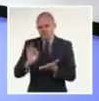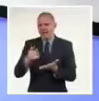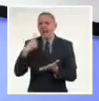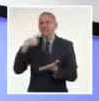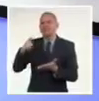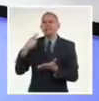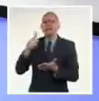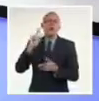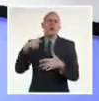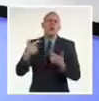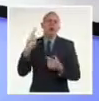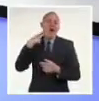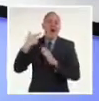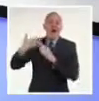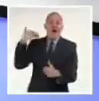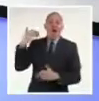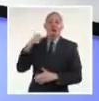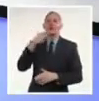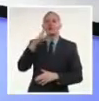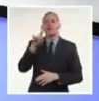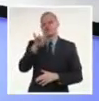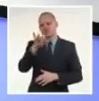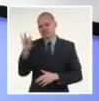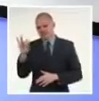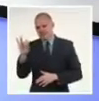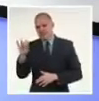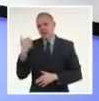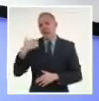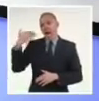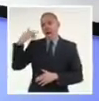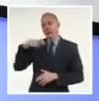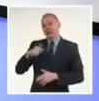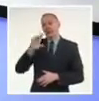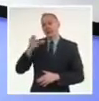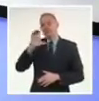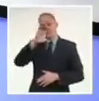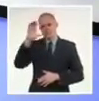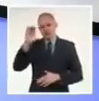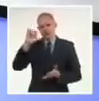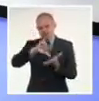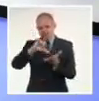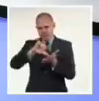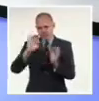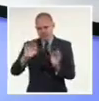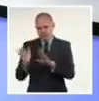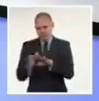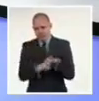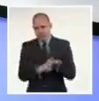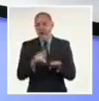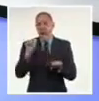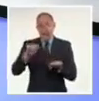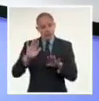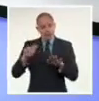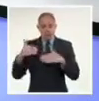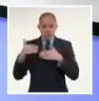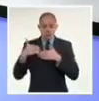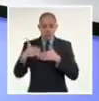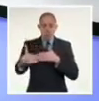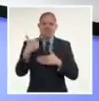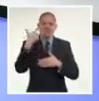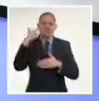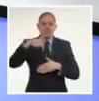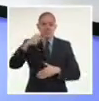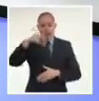del año 1997 cuando tenía funciones de Banco Central. Desde entonces, el Banco Nacional de Cuba no tiene